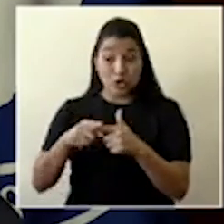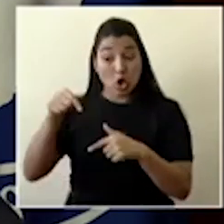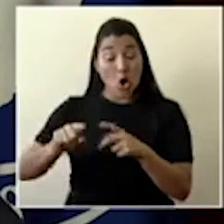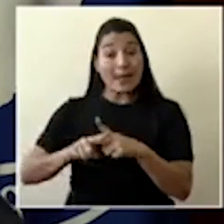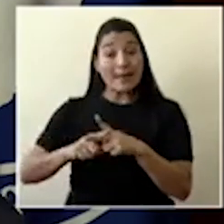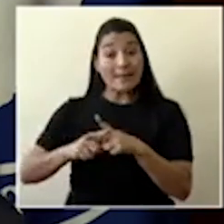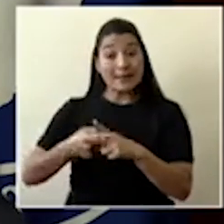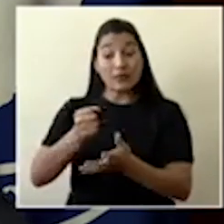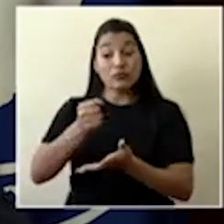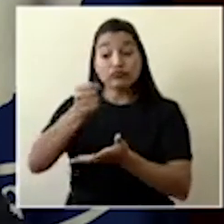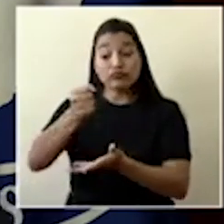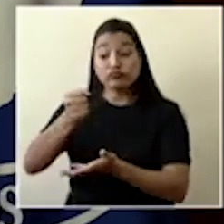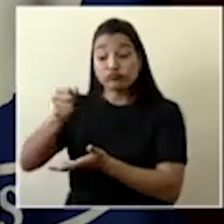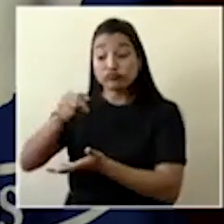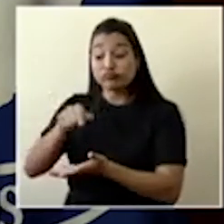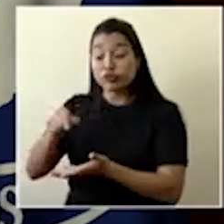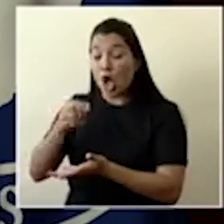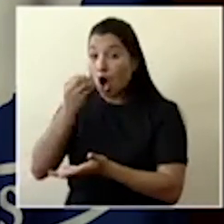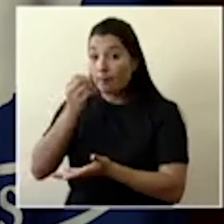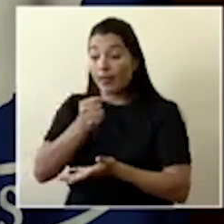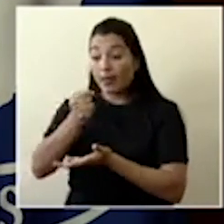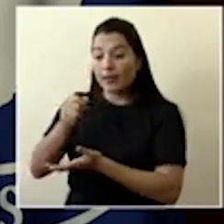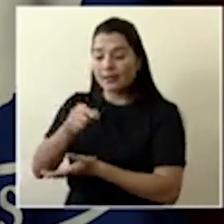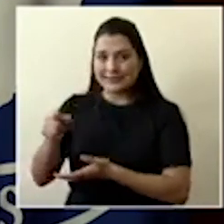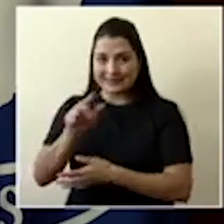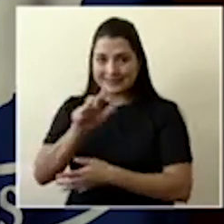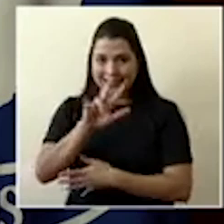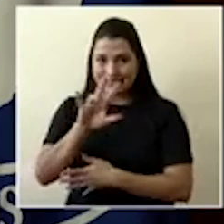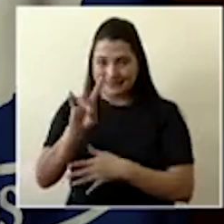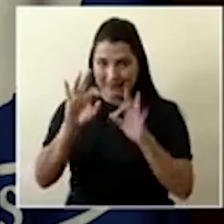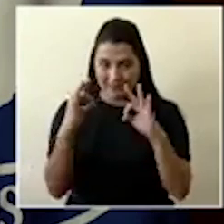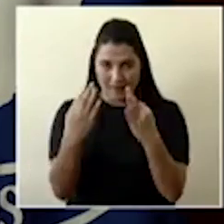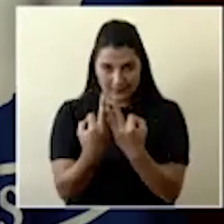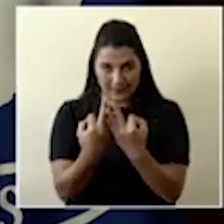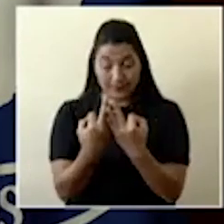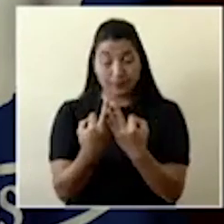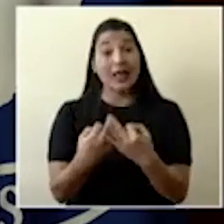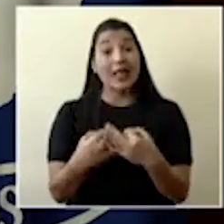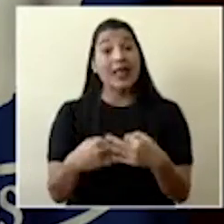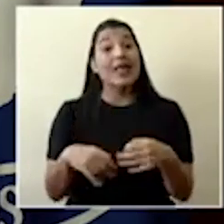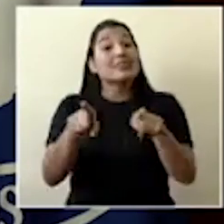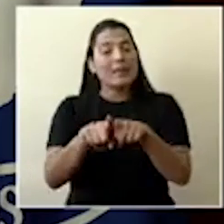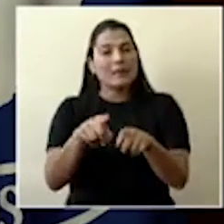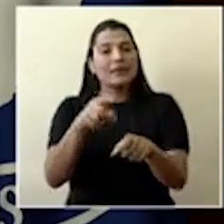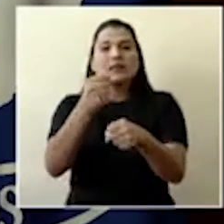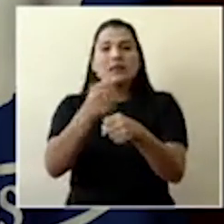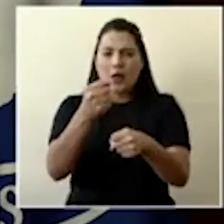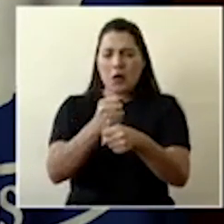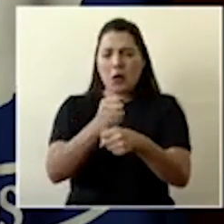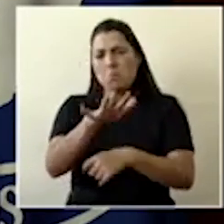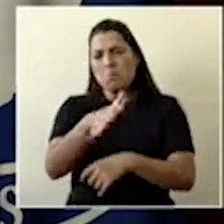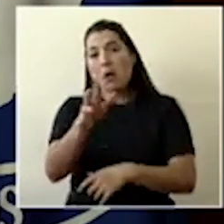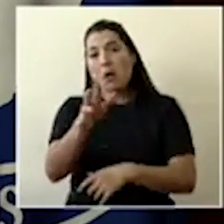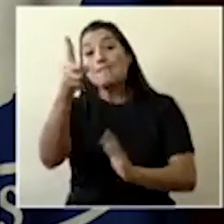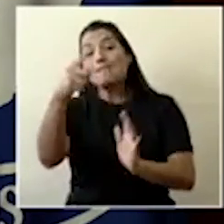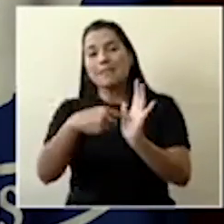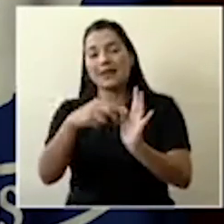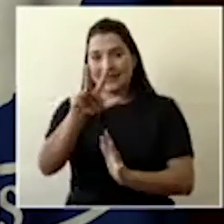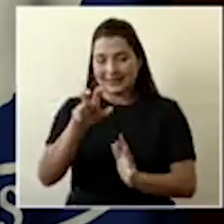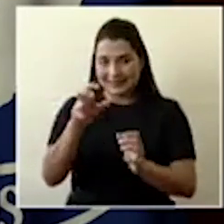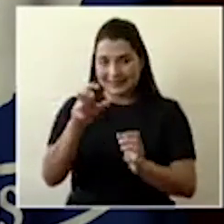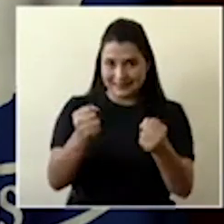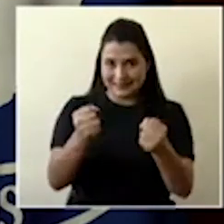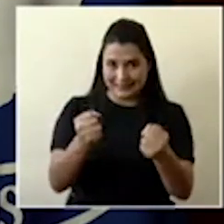las fincas plataneras. En este operativo también trabajan aproximadamente 1.300 vehículos